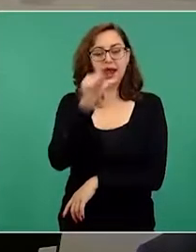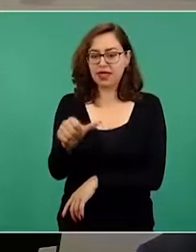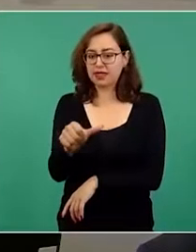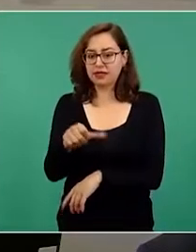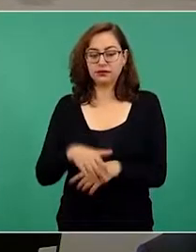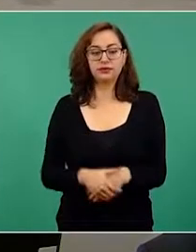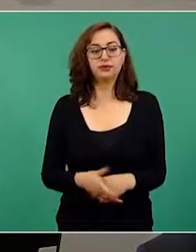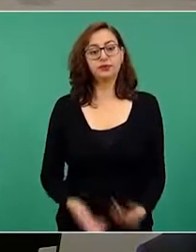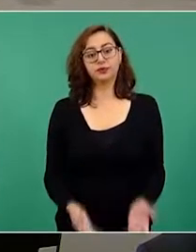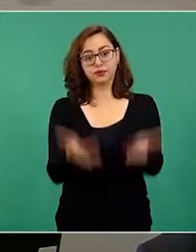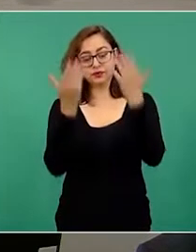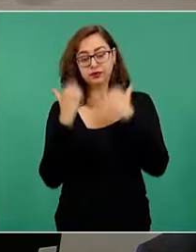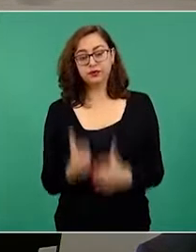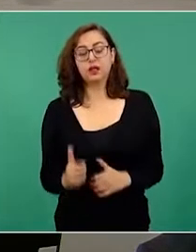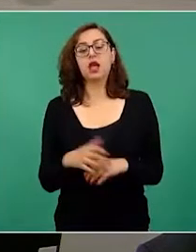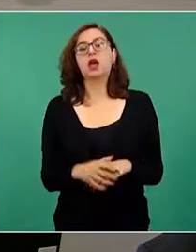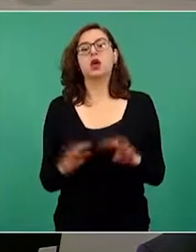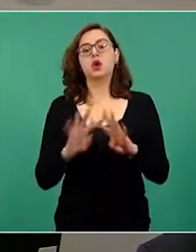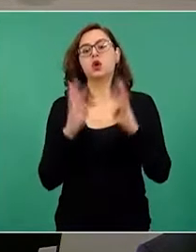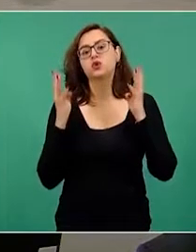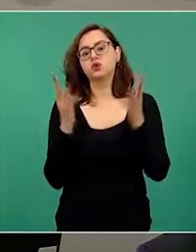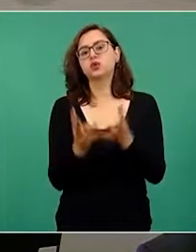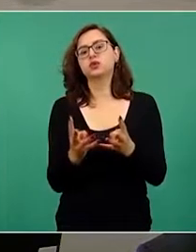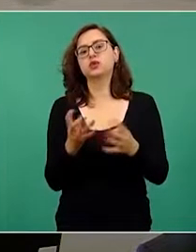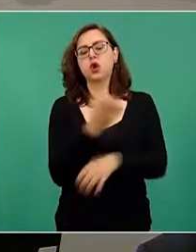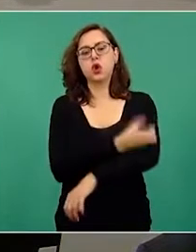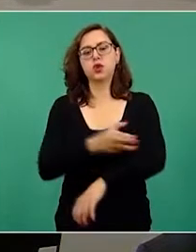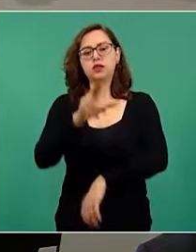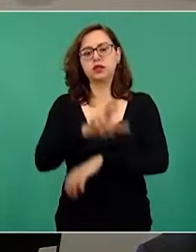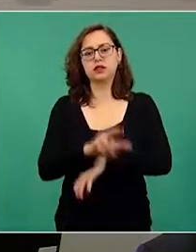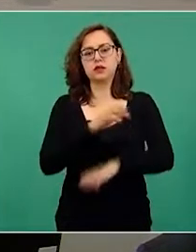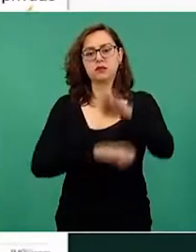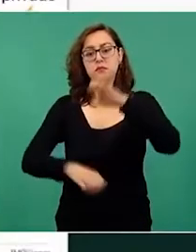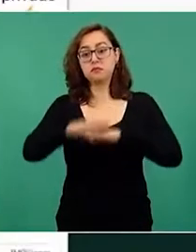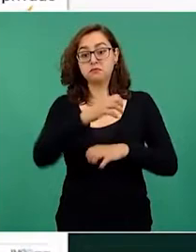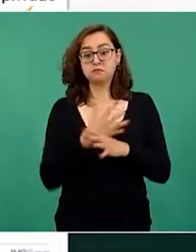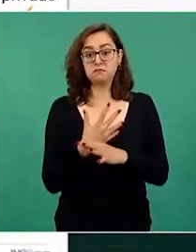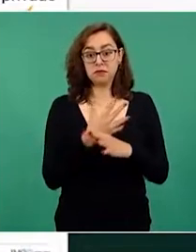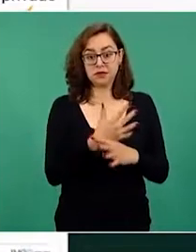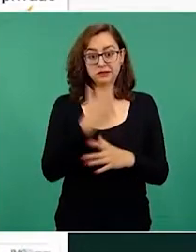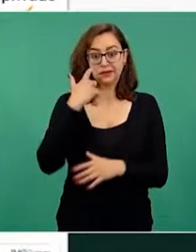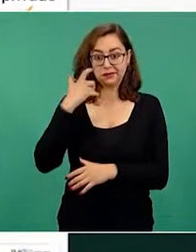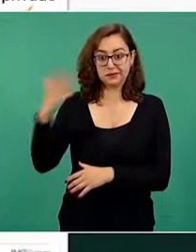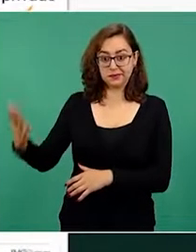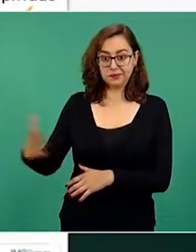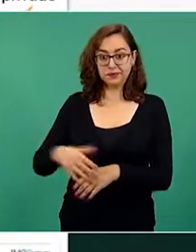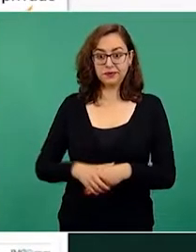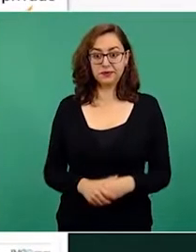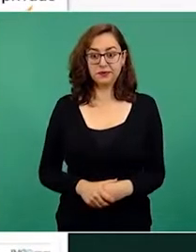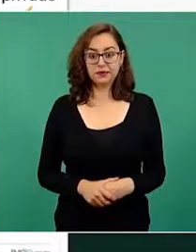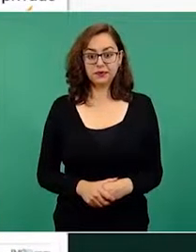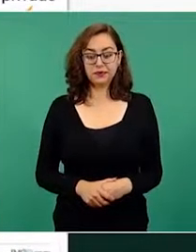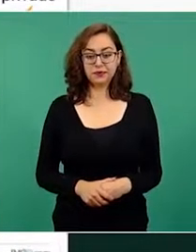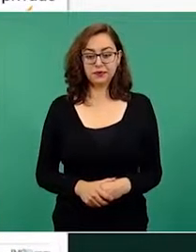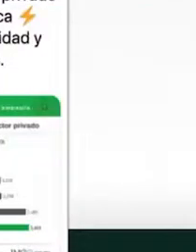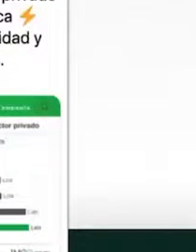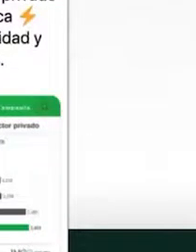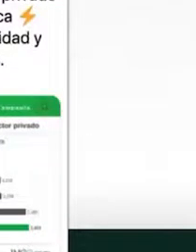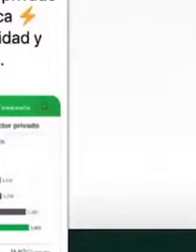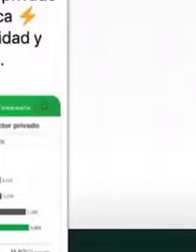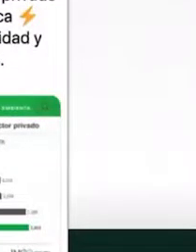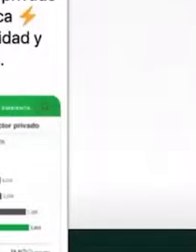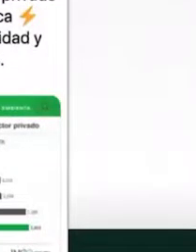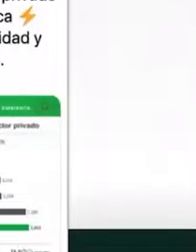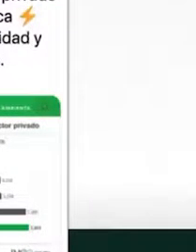Consejo Coordinador Empresarial dice que para ellos la aprobación de esta iniciativa marcaría un